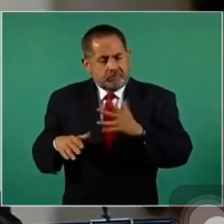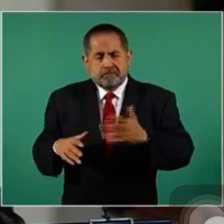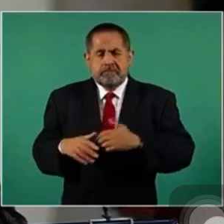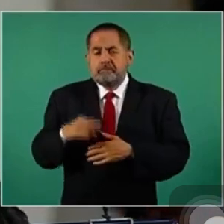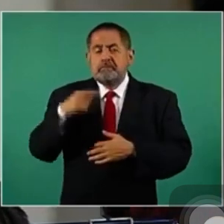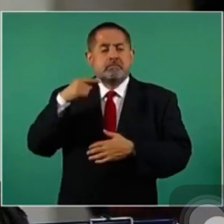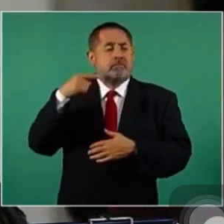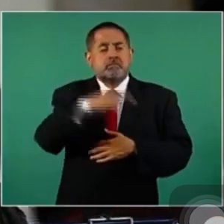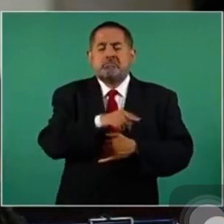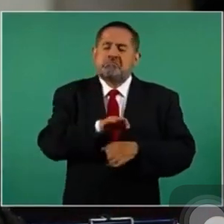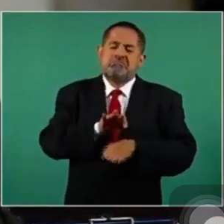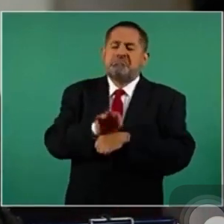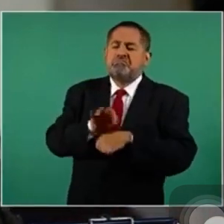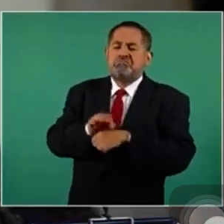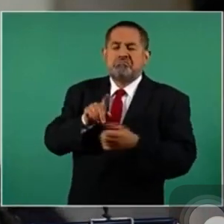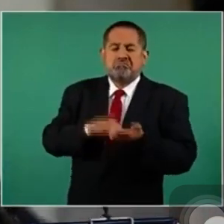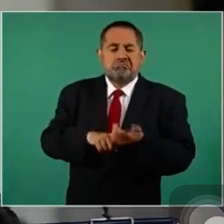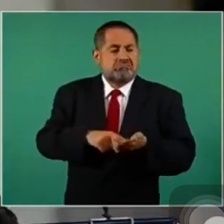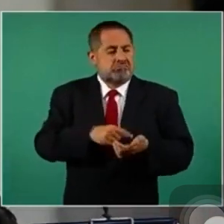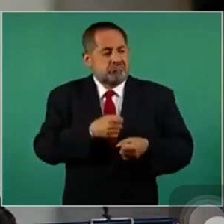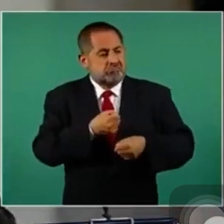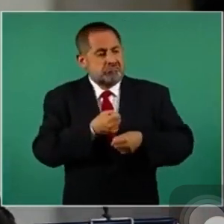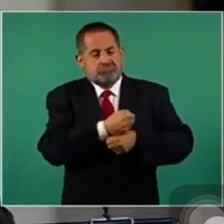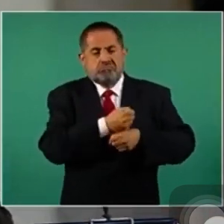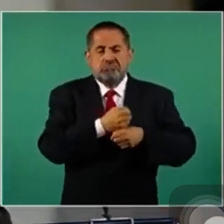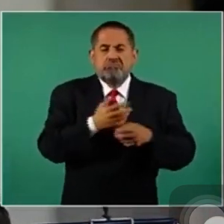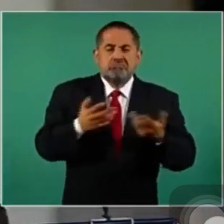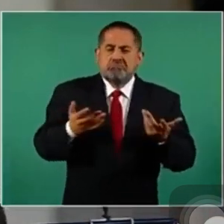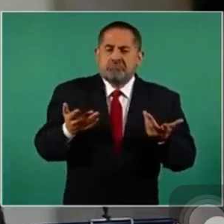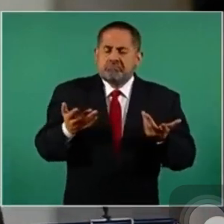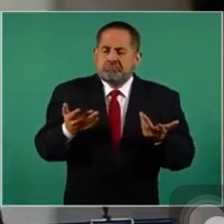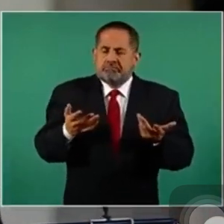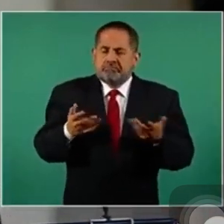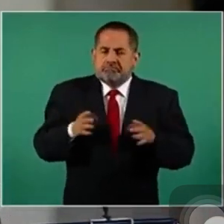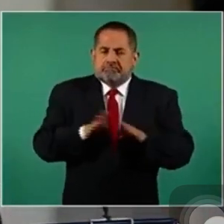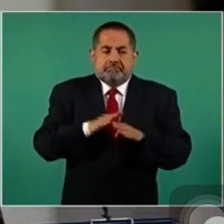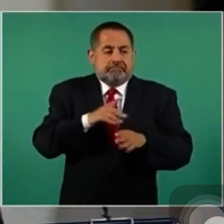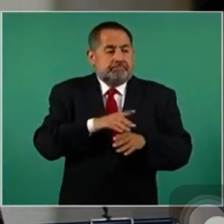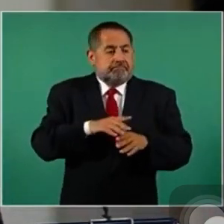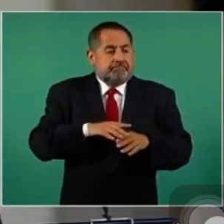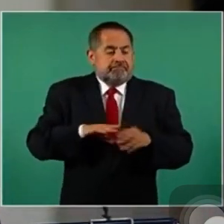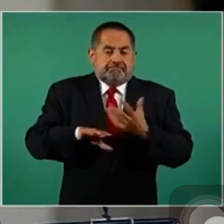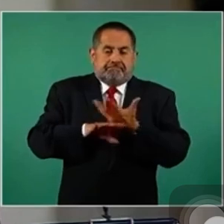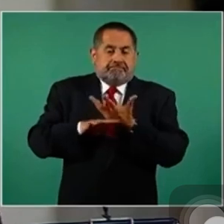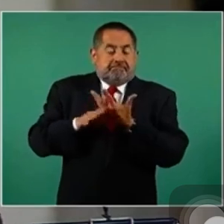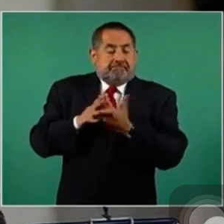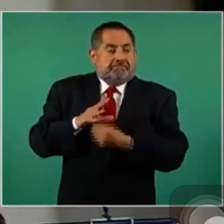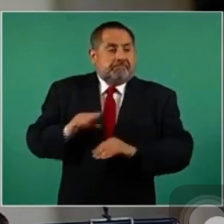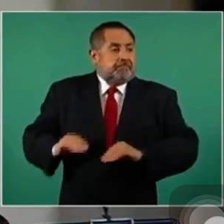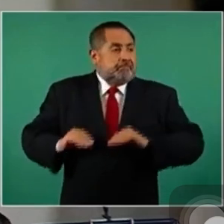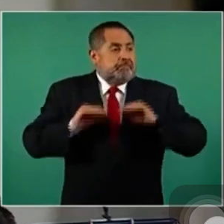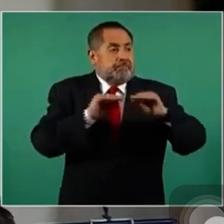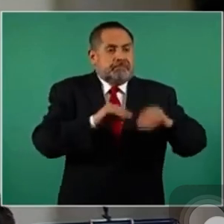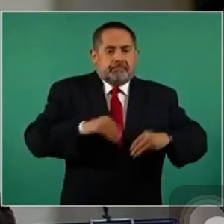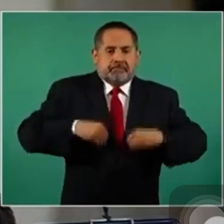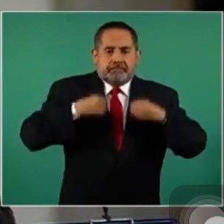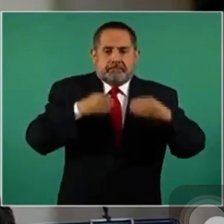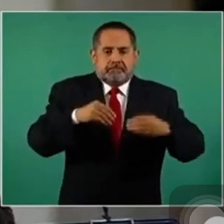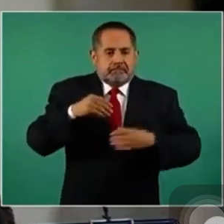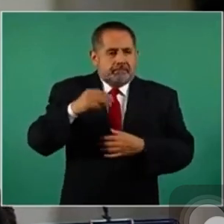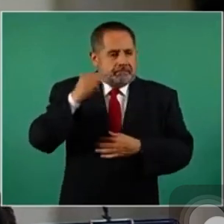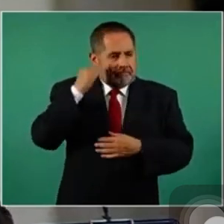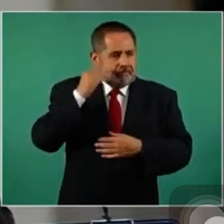de sus defensores ha sido hostigado incluso, se fue a vivir a Mérida y Yucatán, Héctor Montesinos,